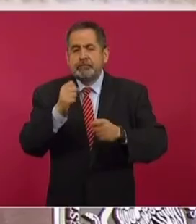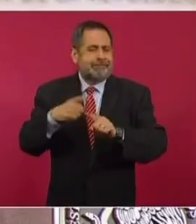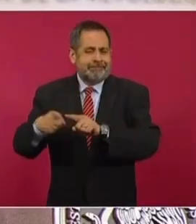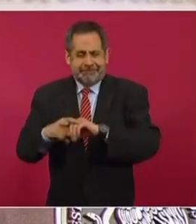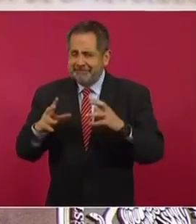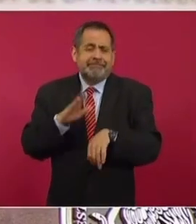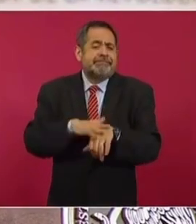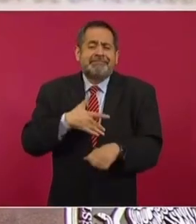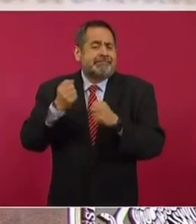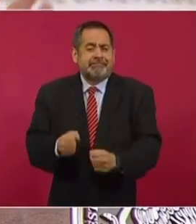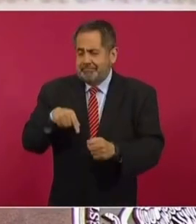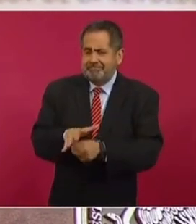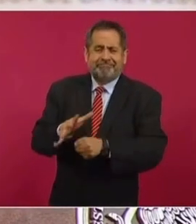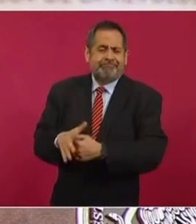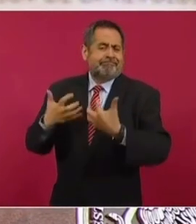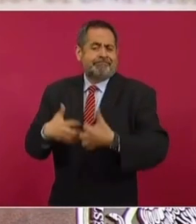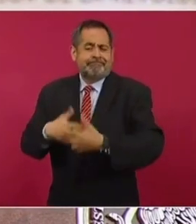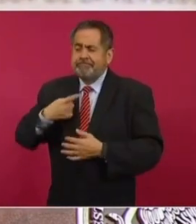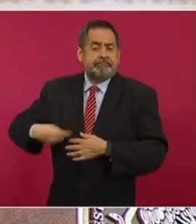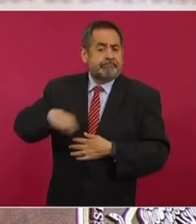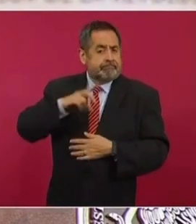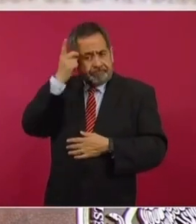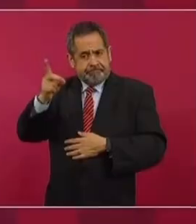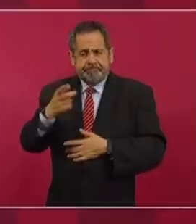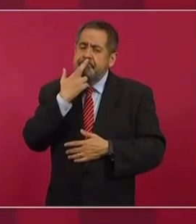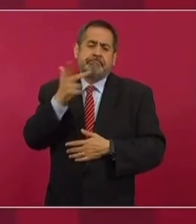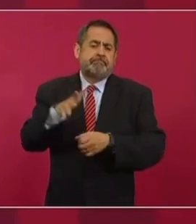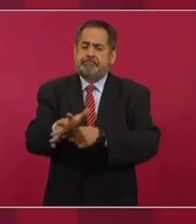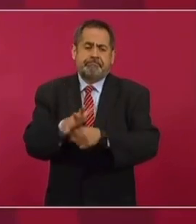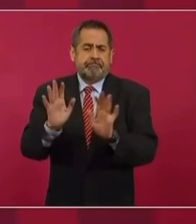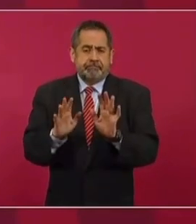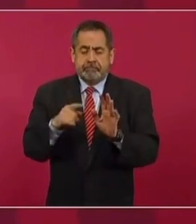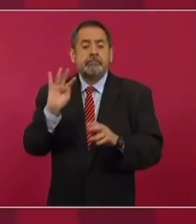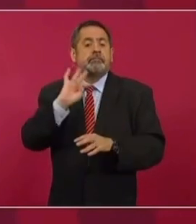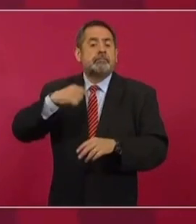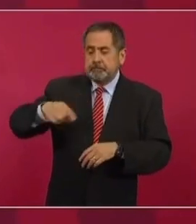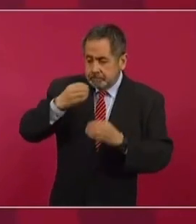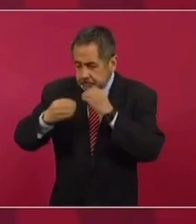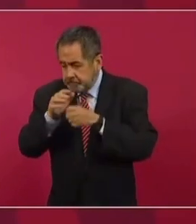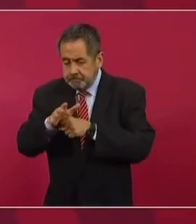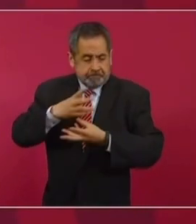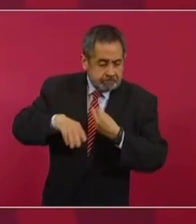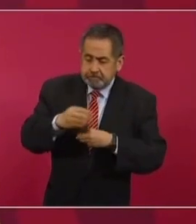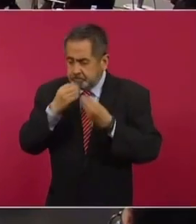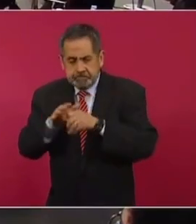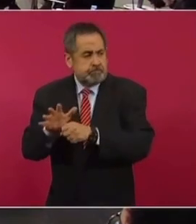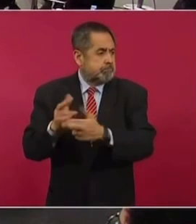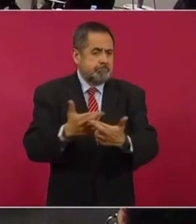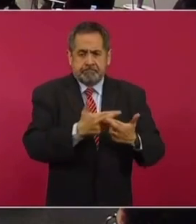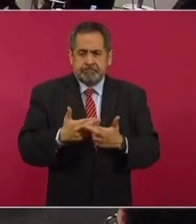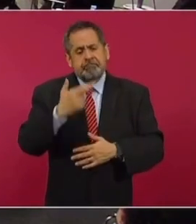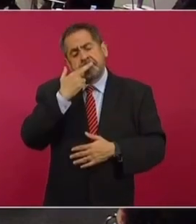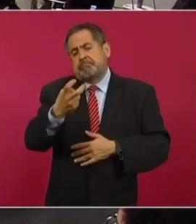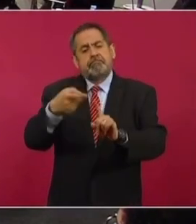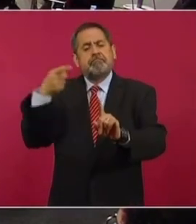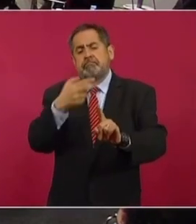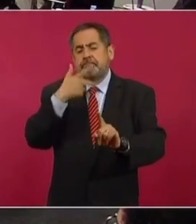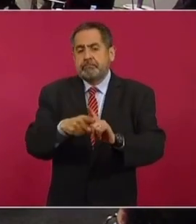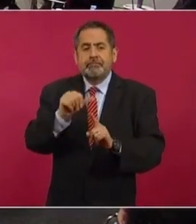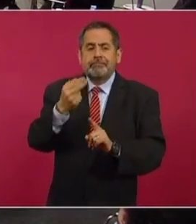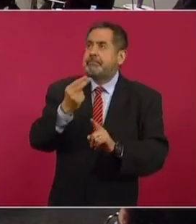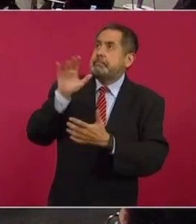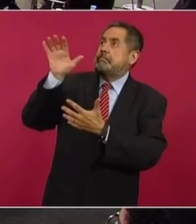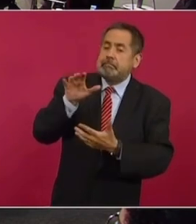Vamos a la segura si tenemos los alimentos que consumimos. Eso hay que buscar siempre como meta,